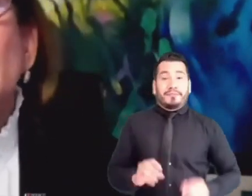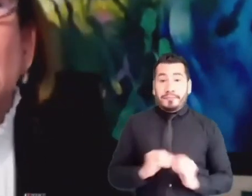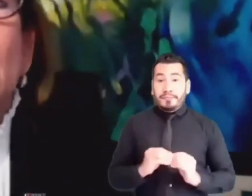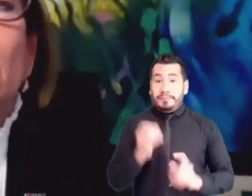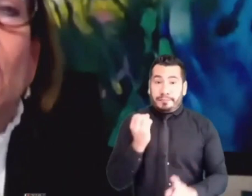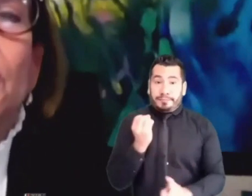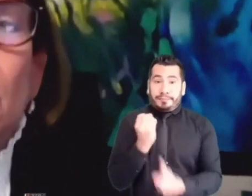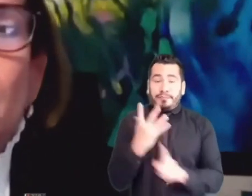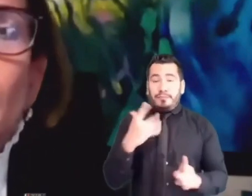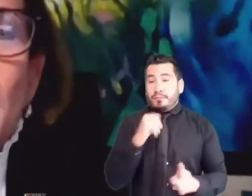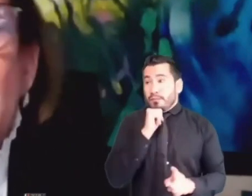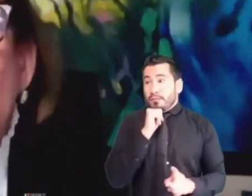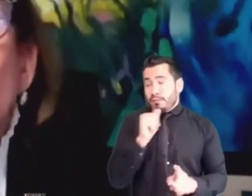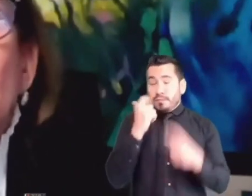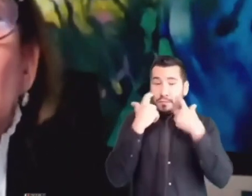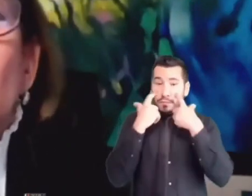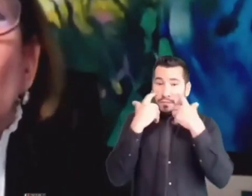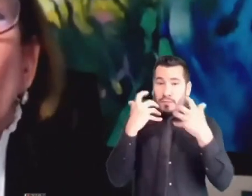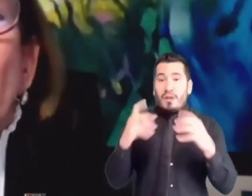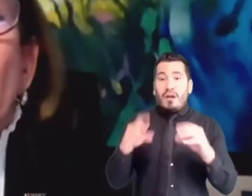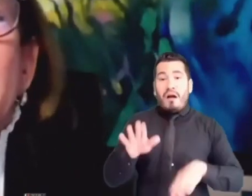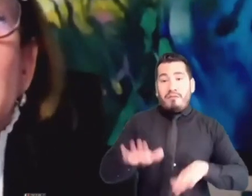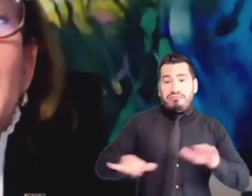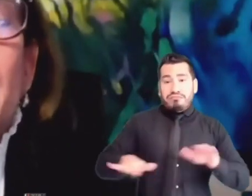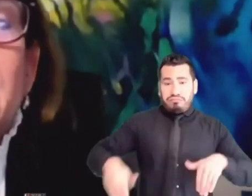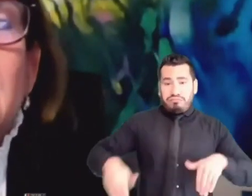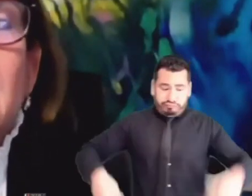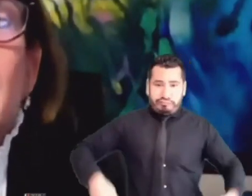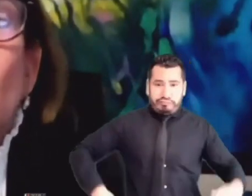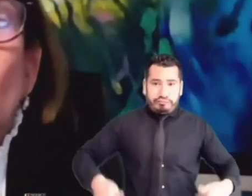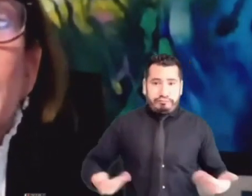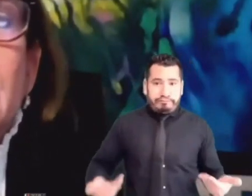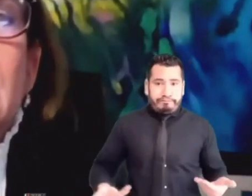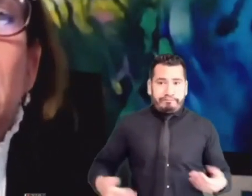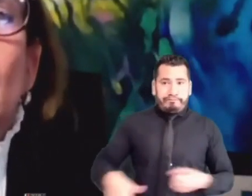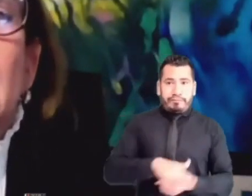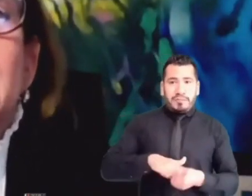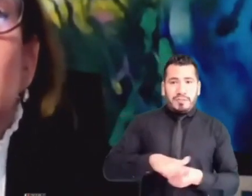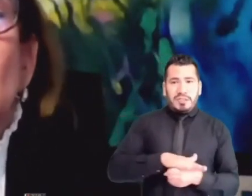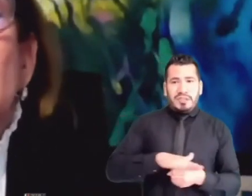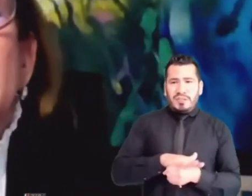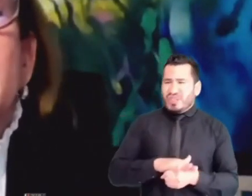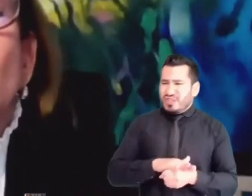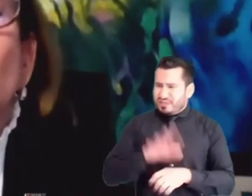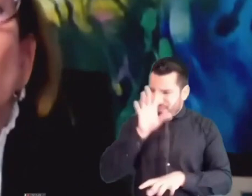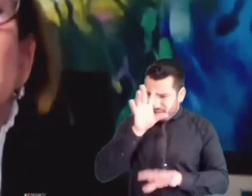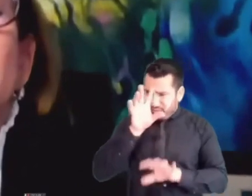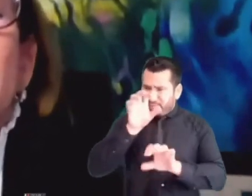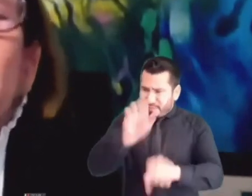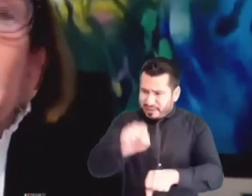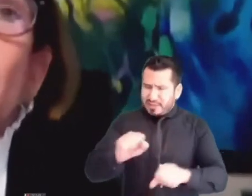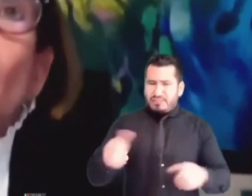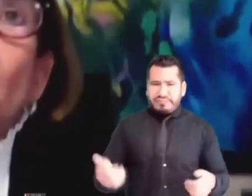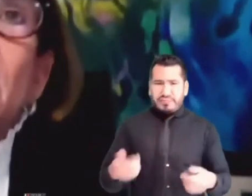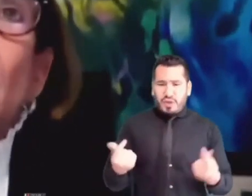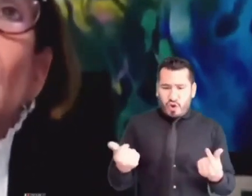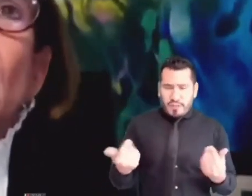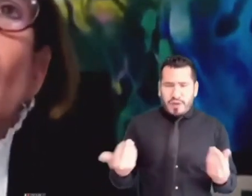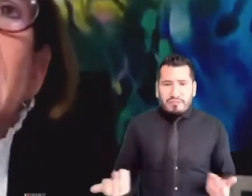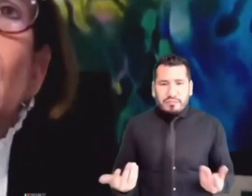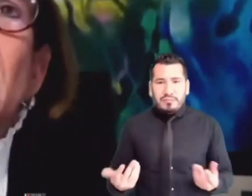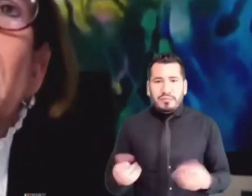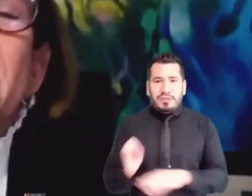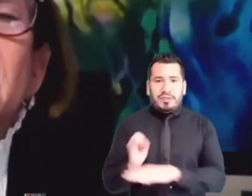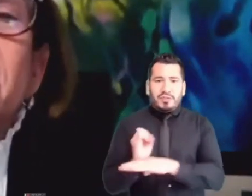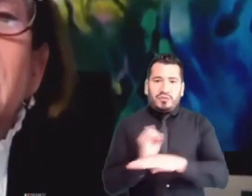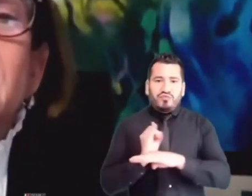aún los actos de corrupción por lo general comprometen la capacidad económica y organizacional de las instituciones para cumplir con algunas